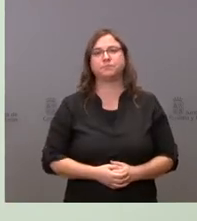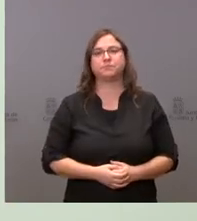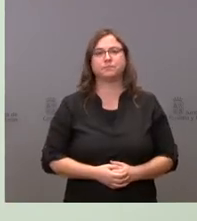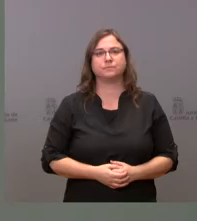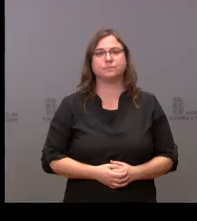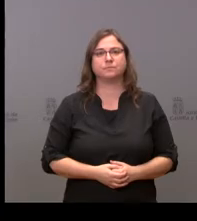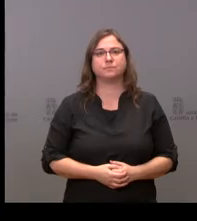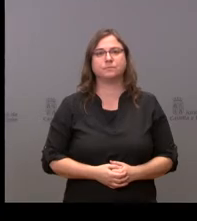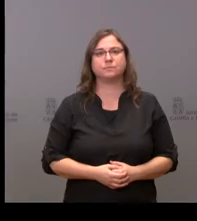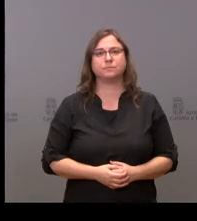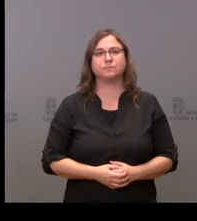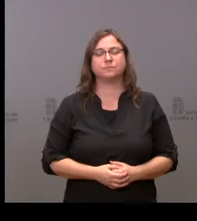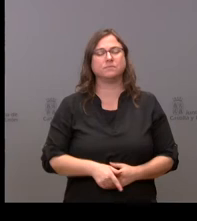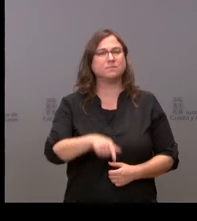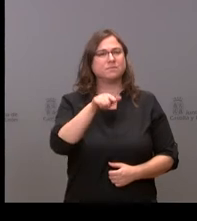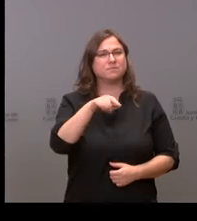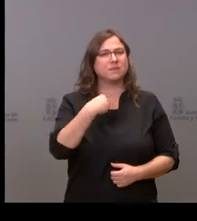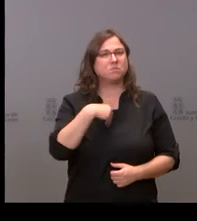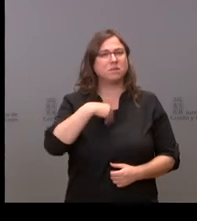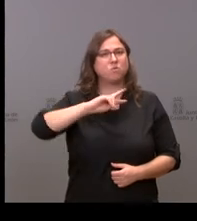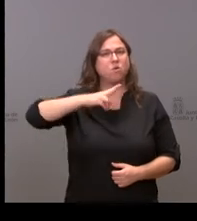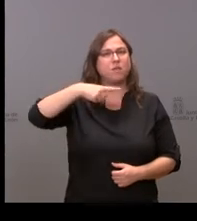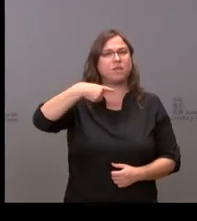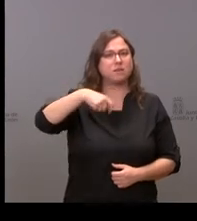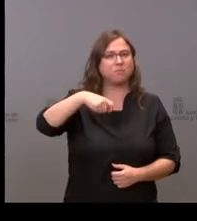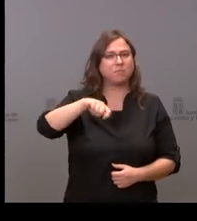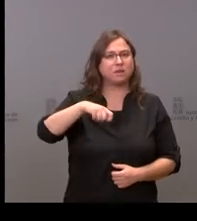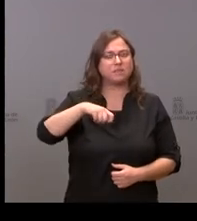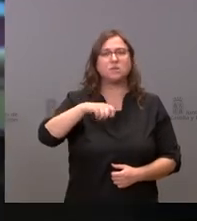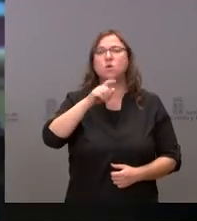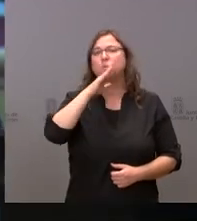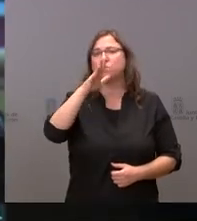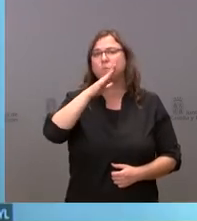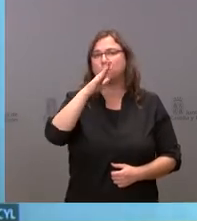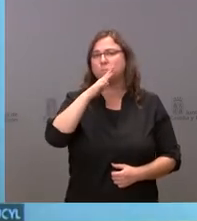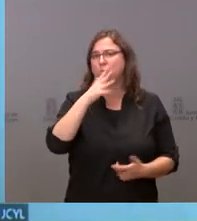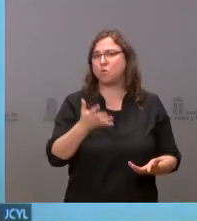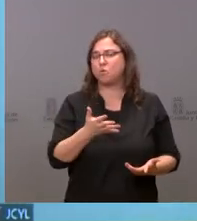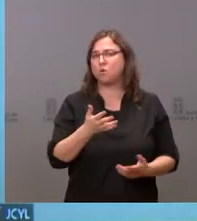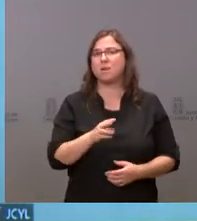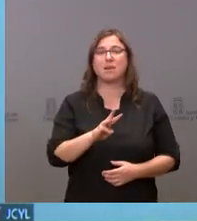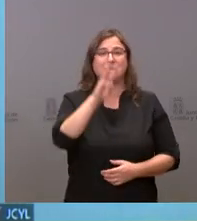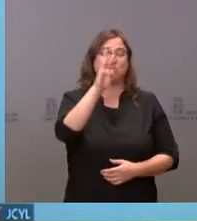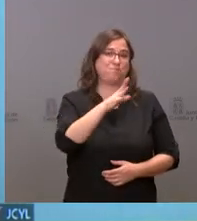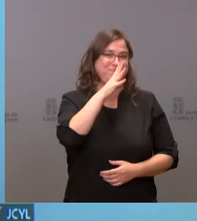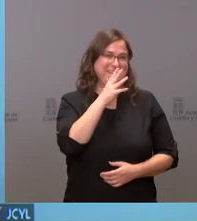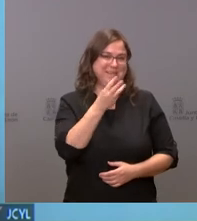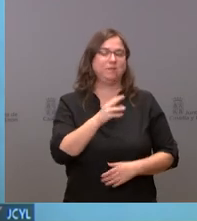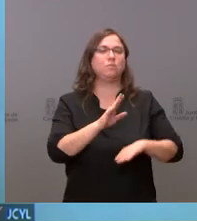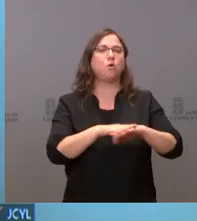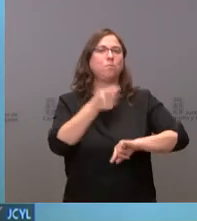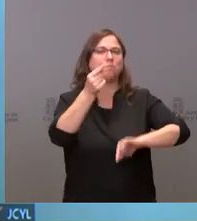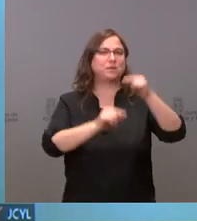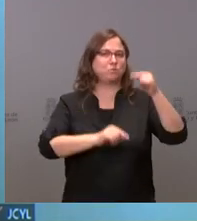la pregunta esta de que me invita el presidente sobre cuáles son los motivos porque crece el presupuesto hay tres motivos fundamentalmente ya lo explicamos cuando